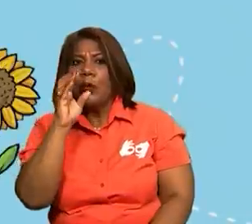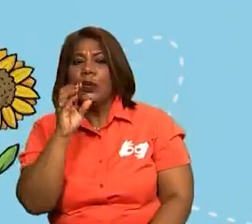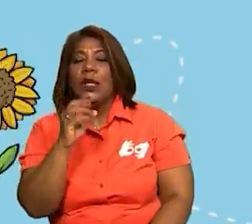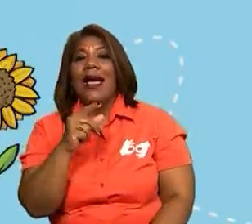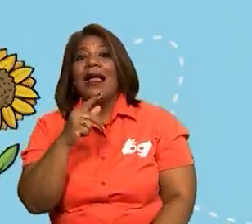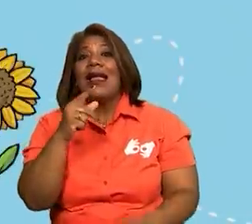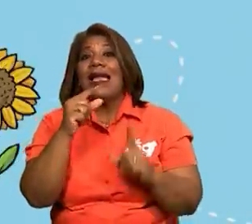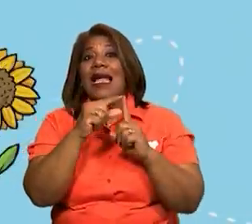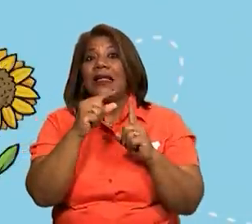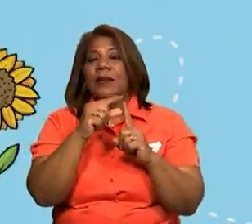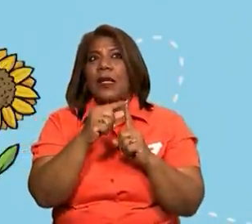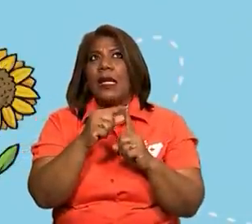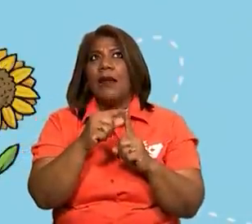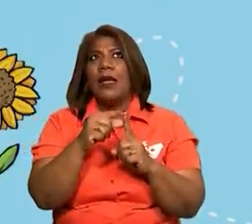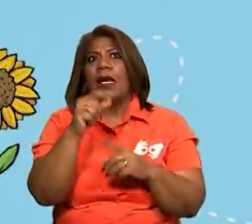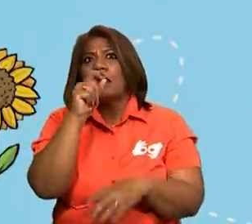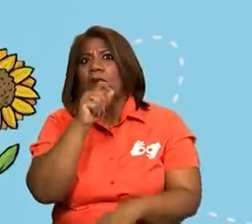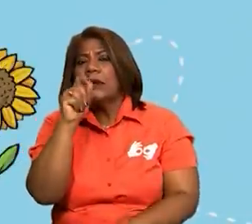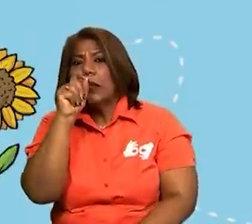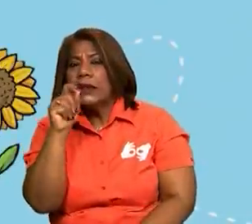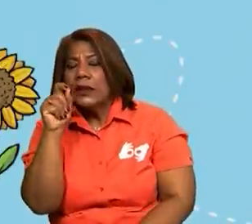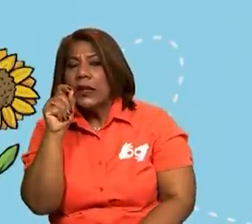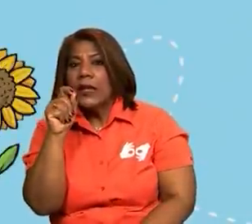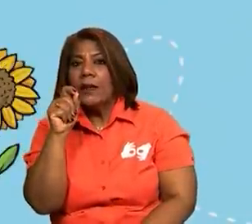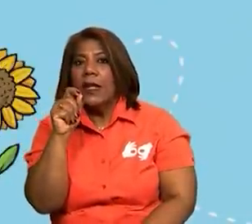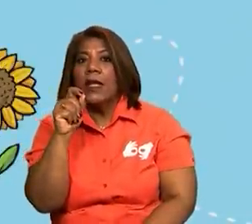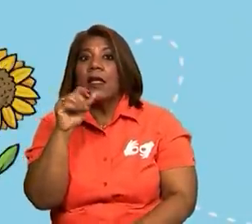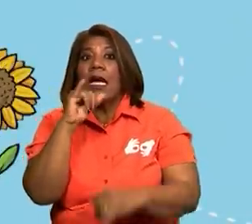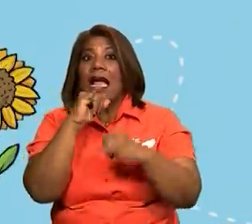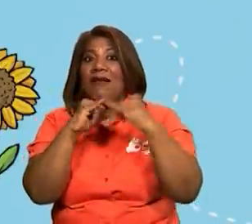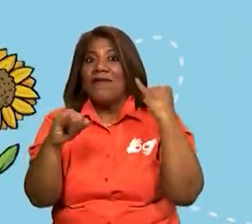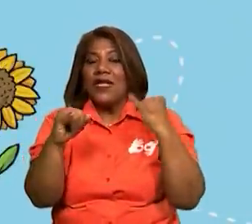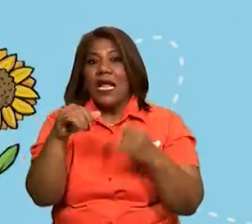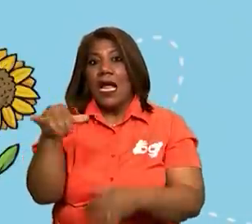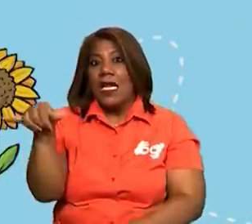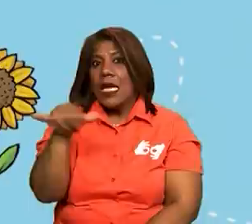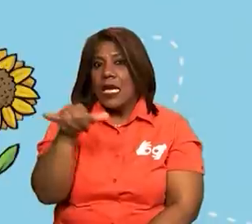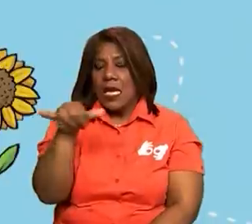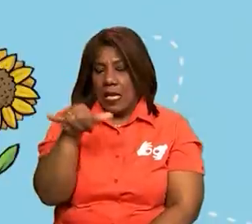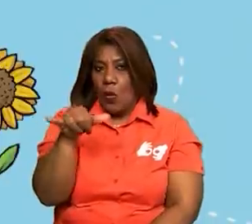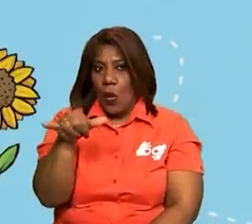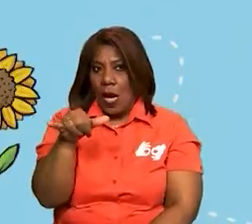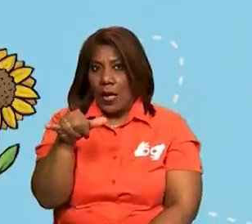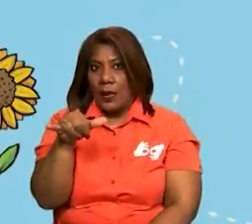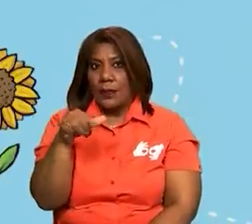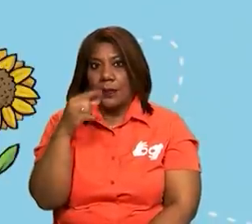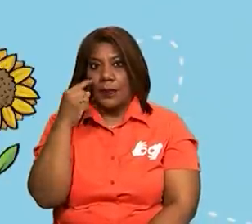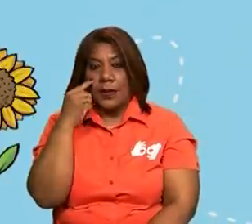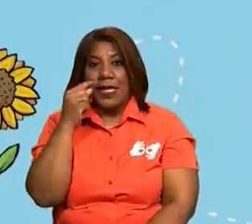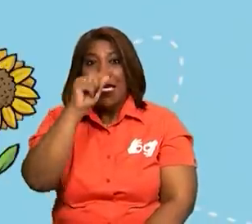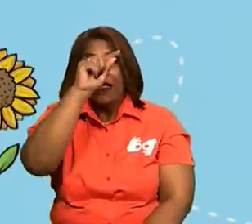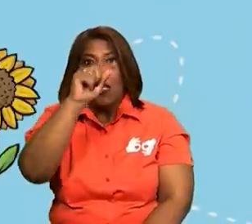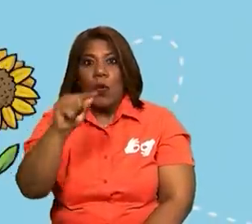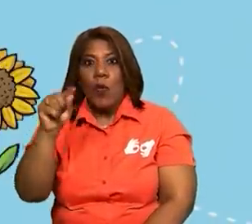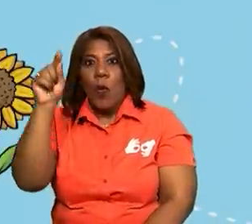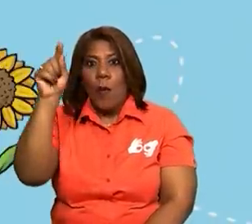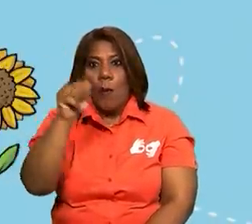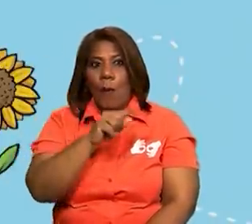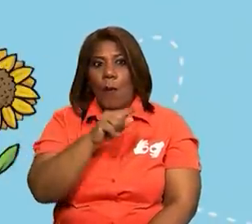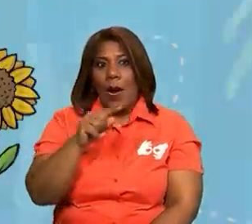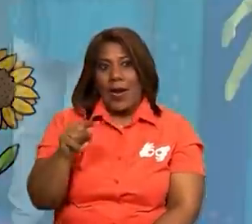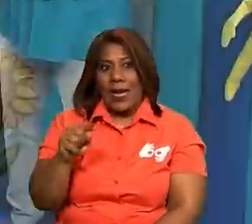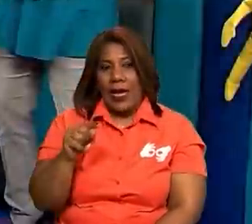suenan igual al final. Siempre las rimas suenan igual al final, ¿verdad?